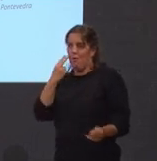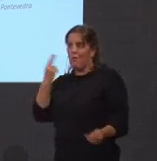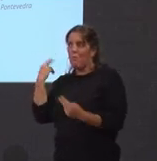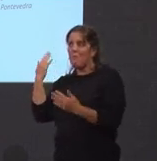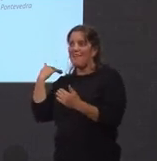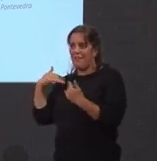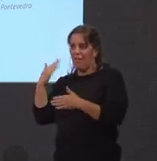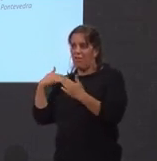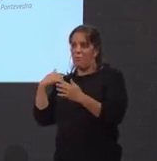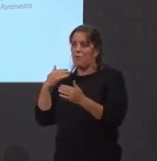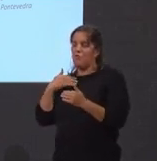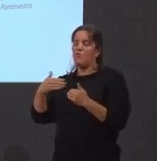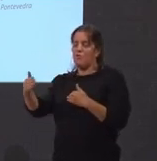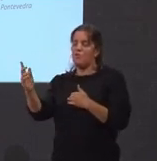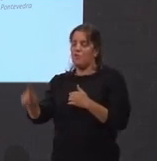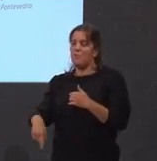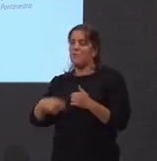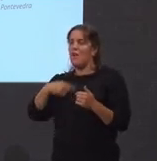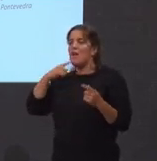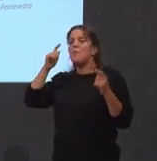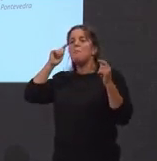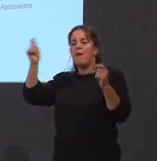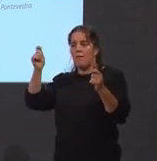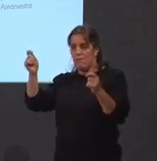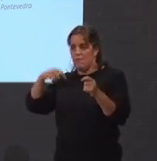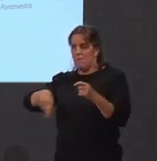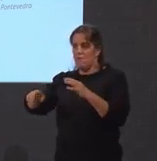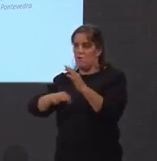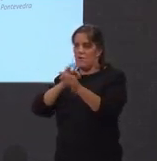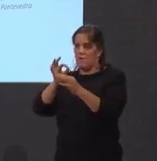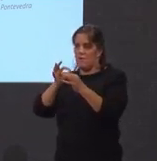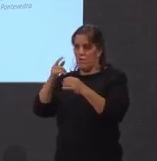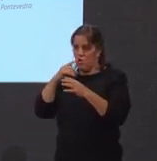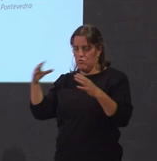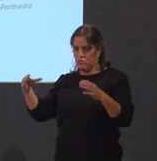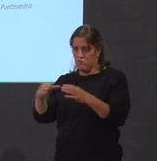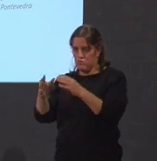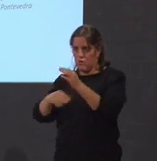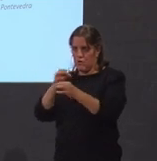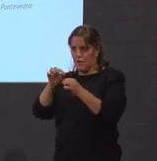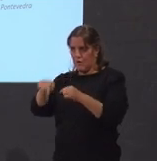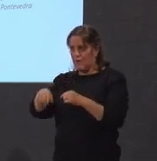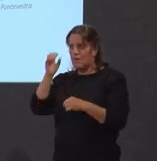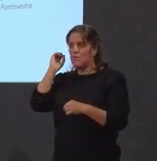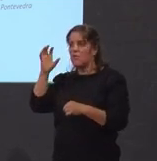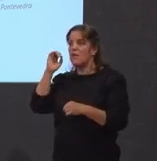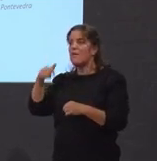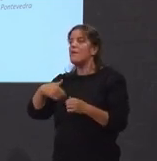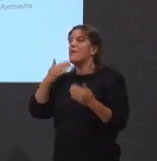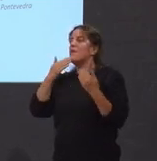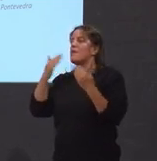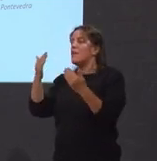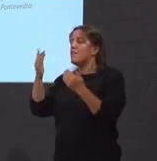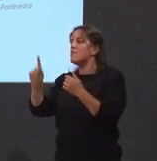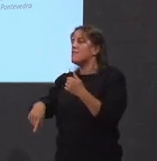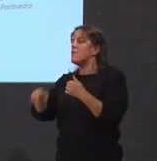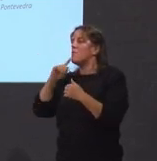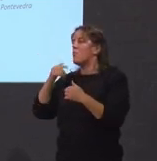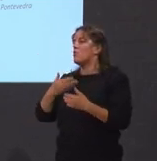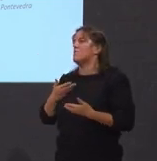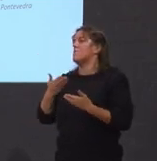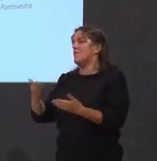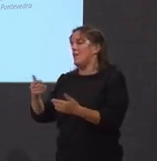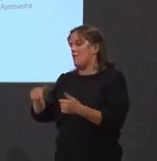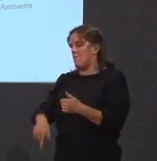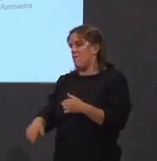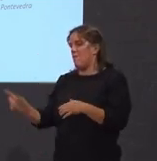Entón, pues, bueno, os meus parabéns a organización. E tamén, pues, bueno, darles gracias por contar conmigo nesta